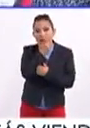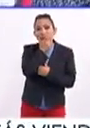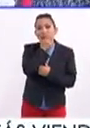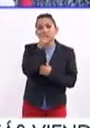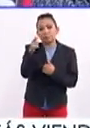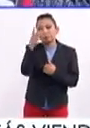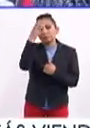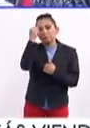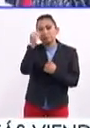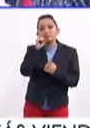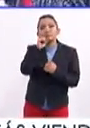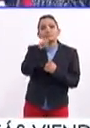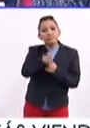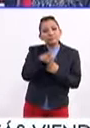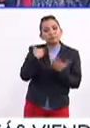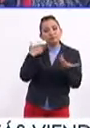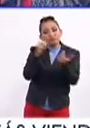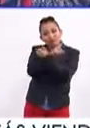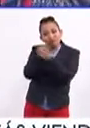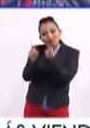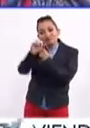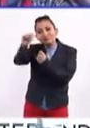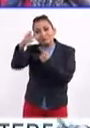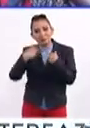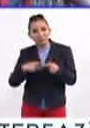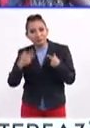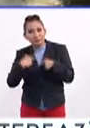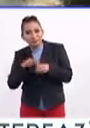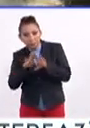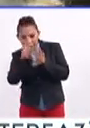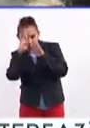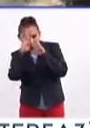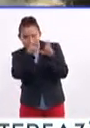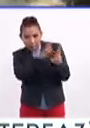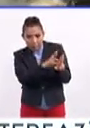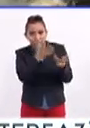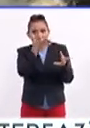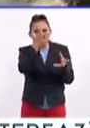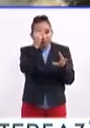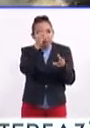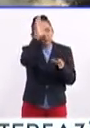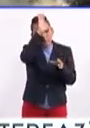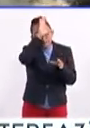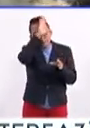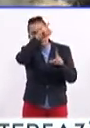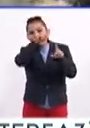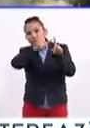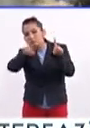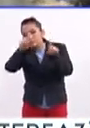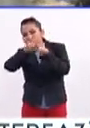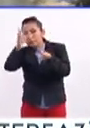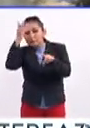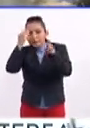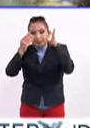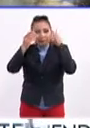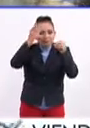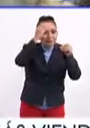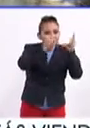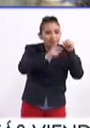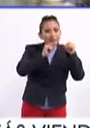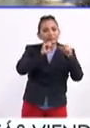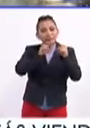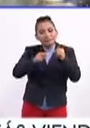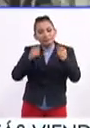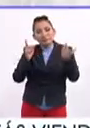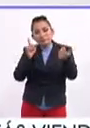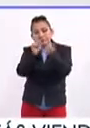y aprendes incluso, pues a convivir con las demás personas, este, aprendes culturas, aprendes, este, a